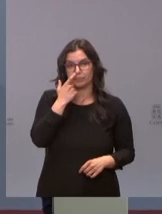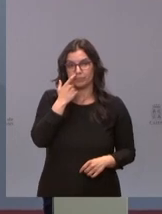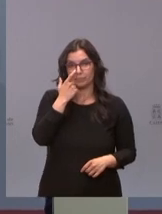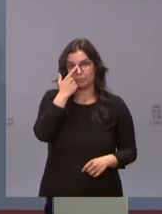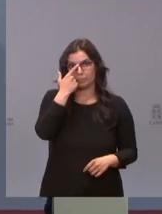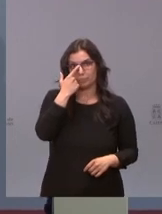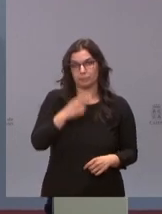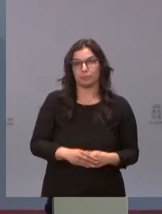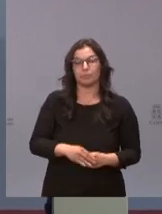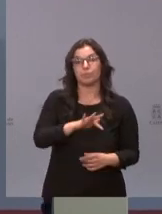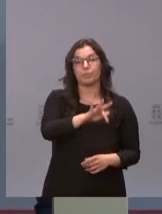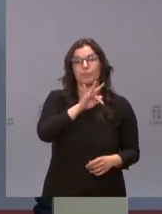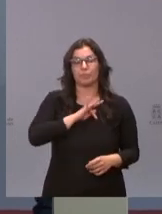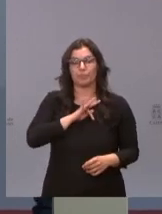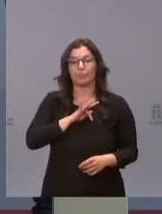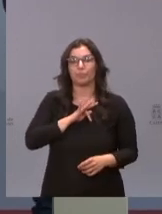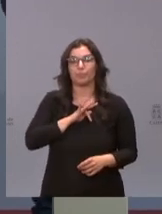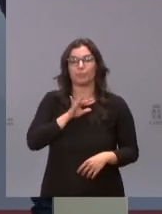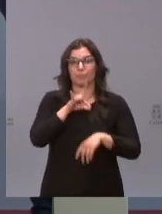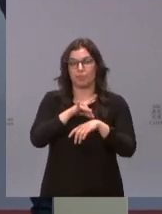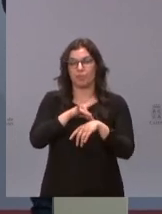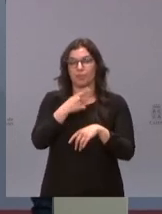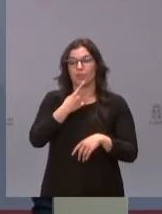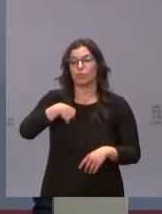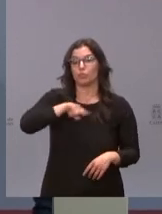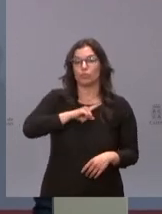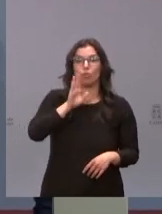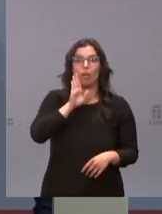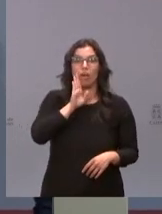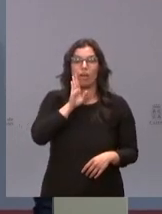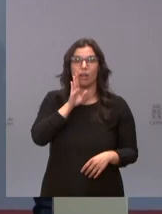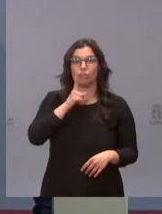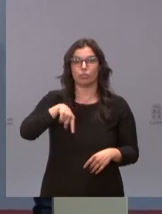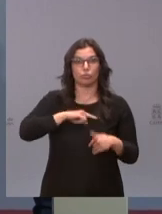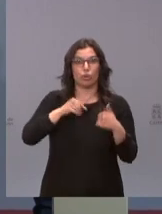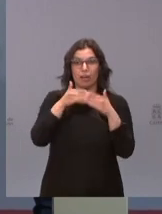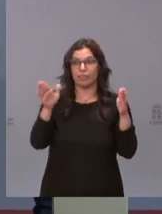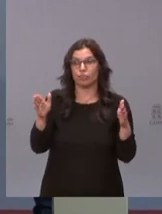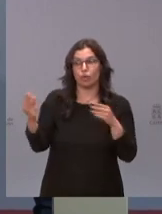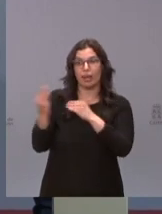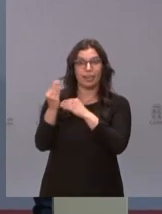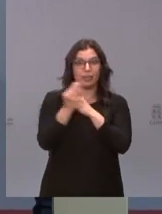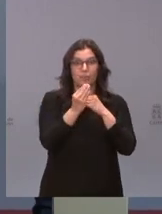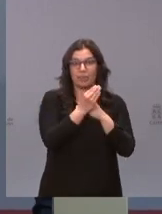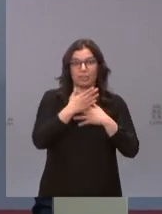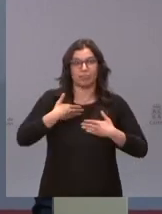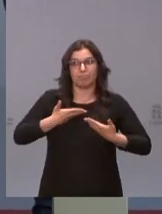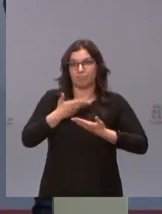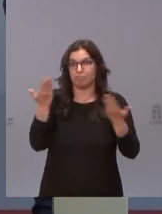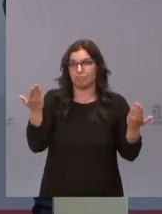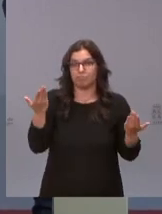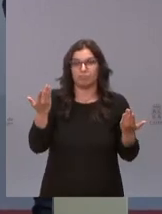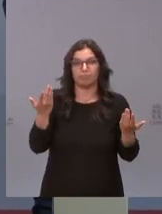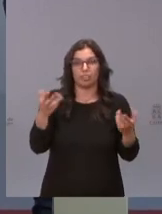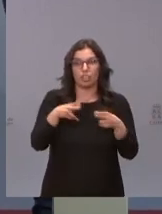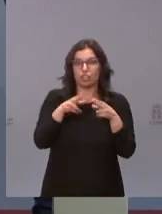Bueno por lo que a mí respecta nosotros como le decía antes estamos abiertos a que inviertan tanto personas de